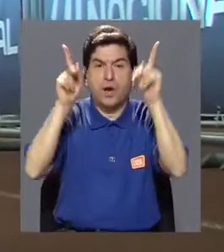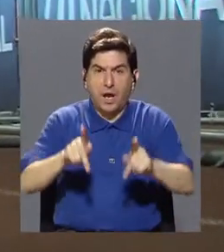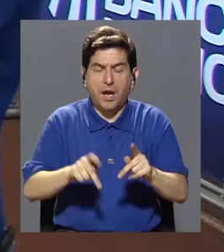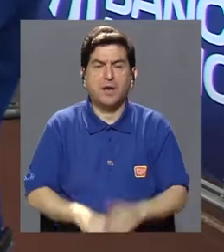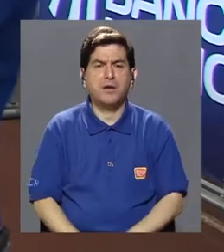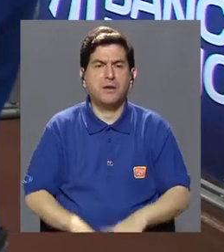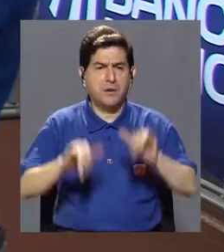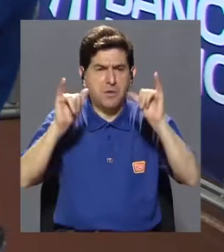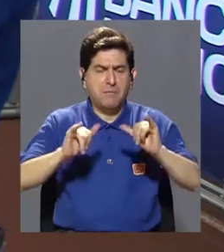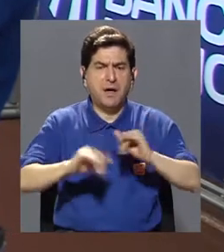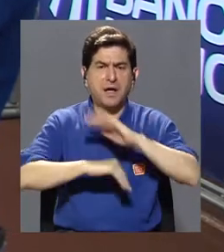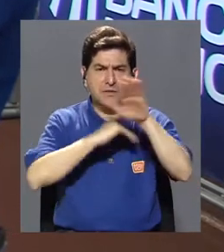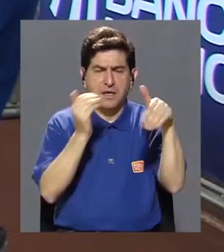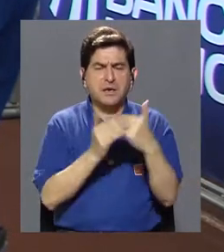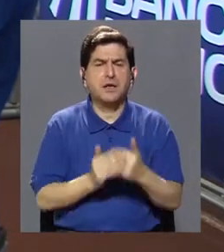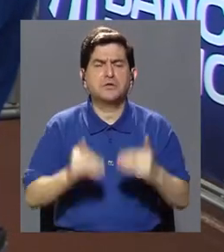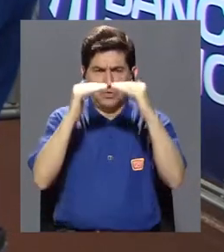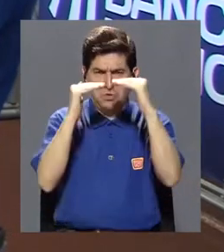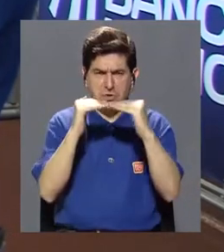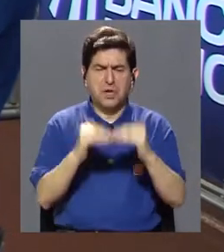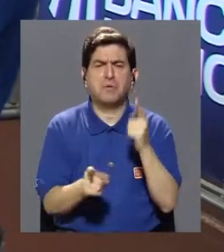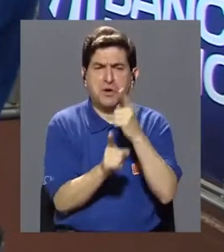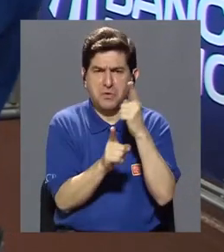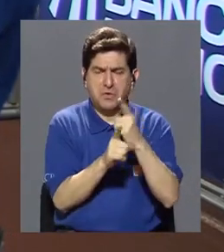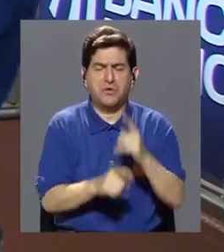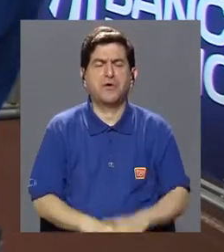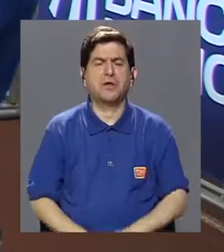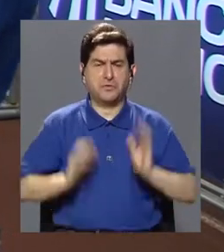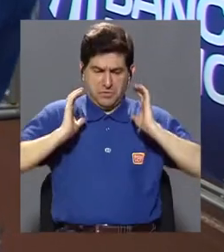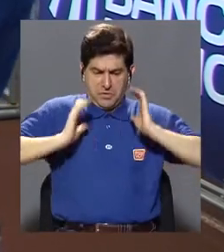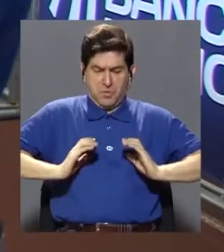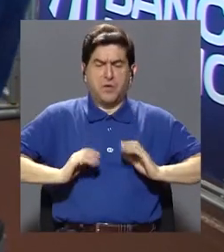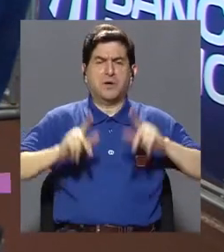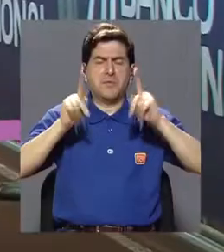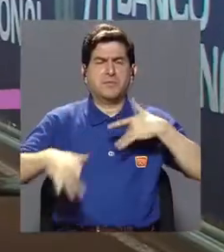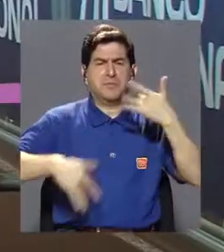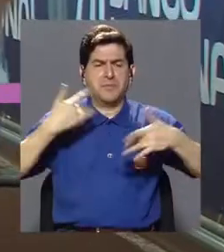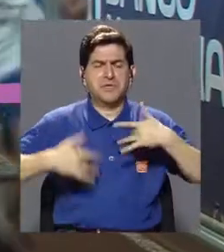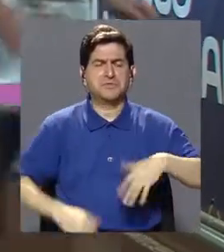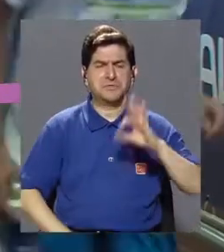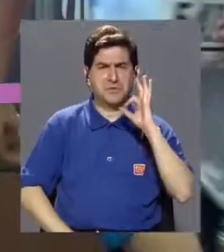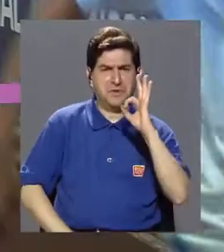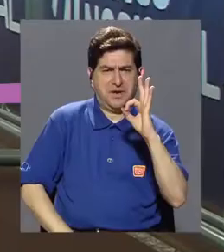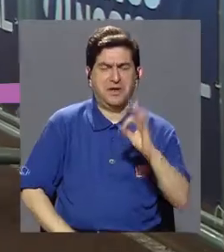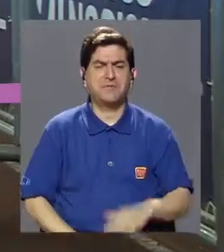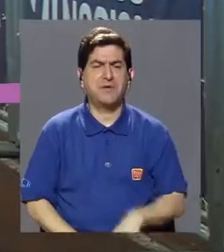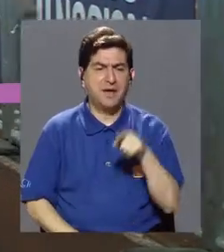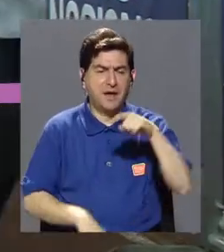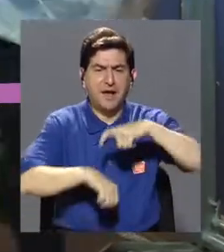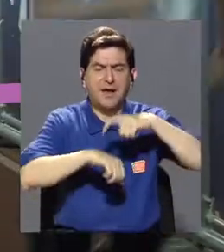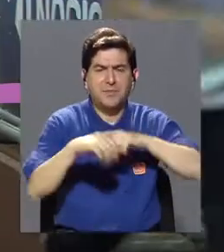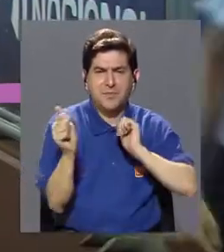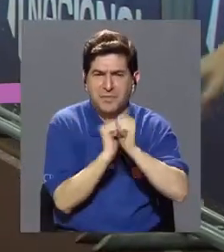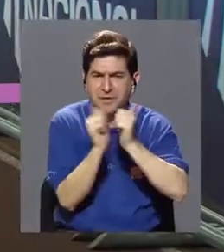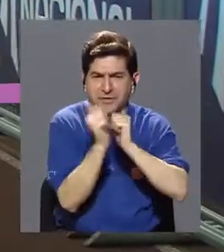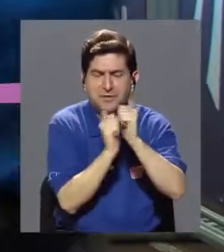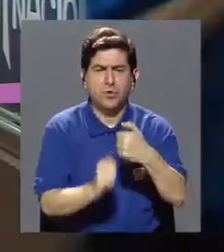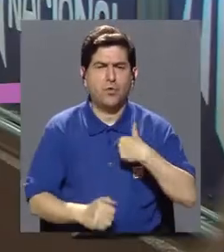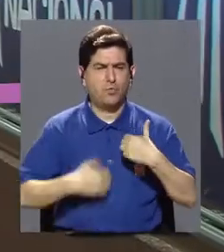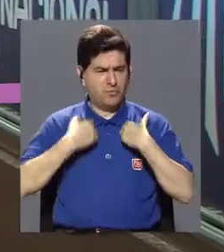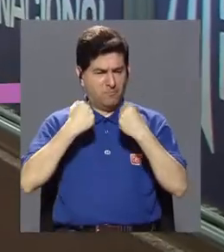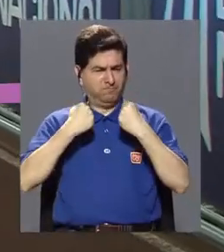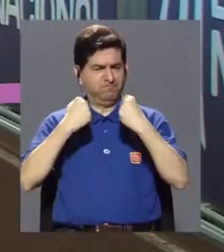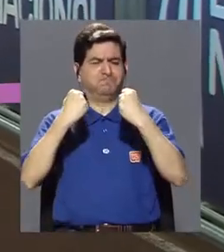estables, porque la persona se siente bien cuando se deporte, porque uno se fortalece más. ¿Les